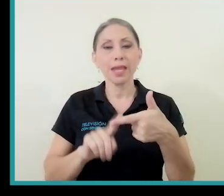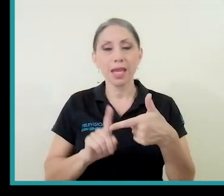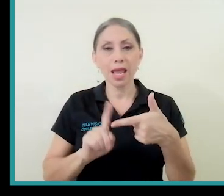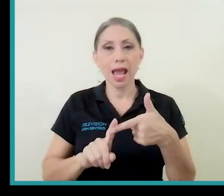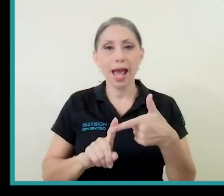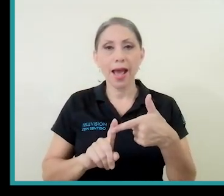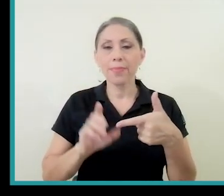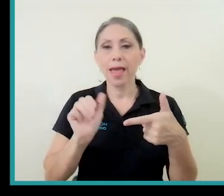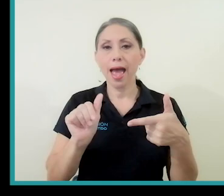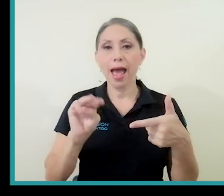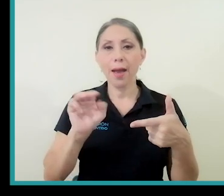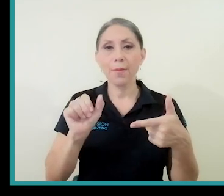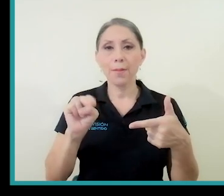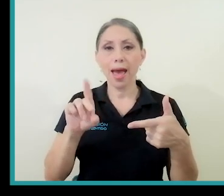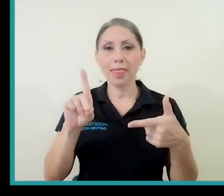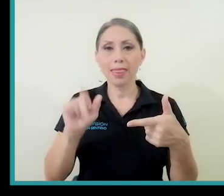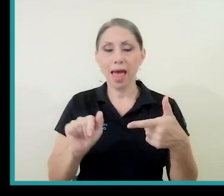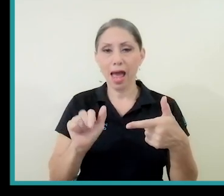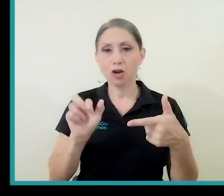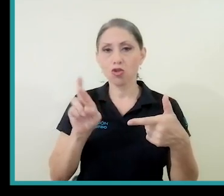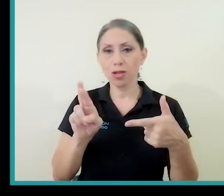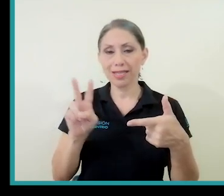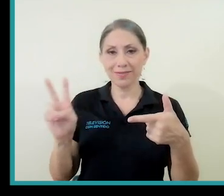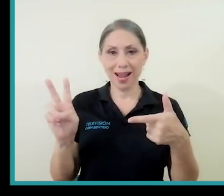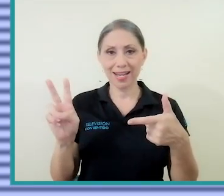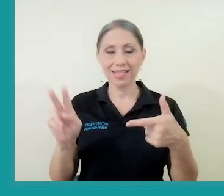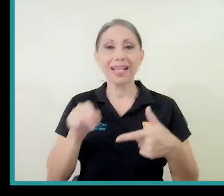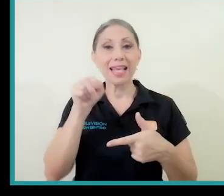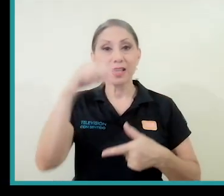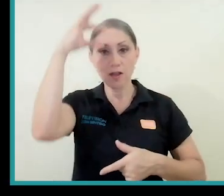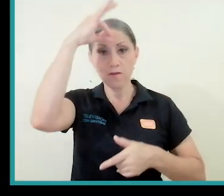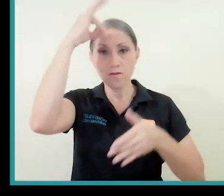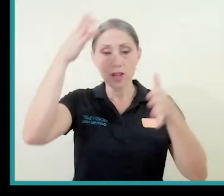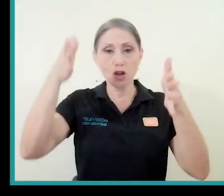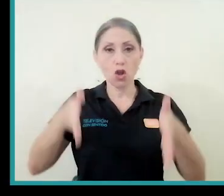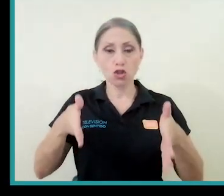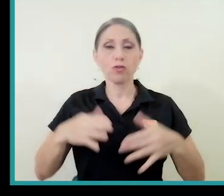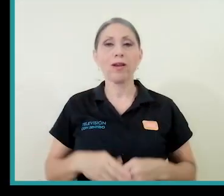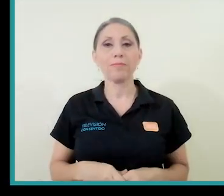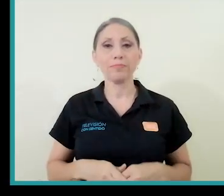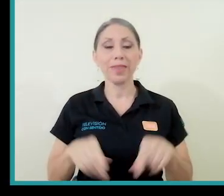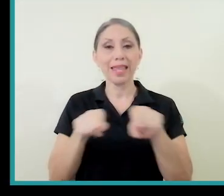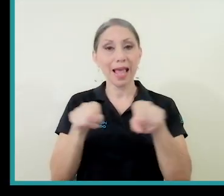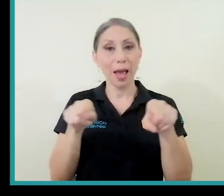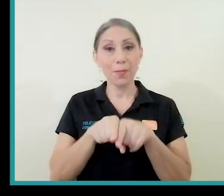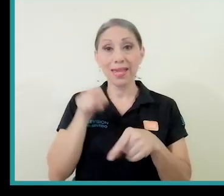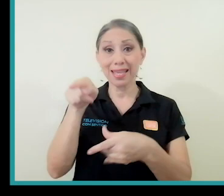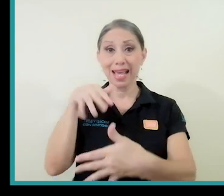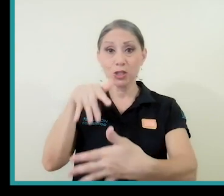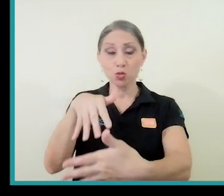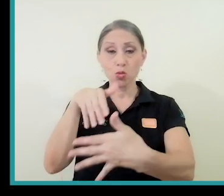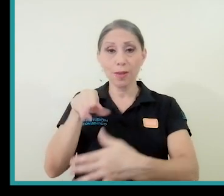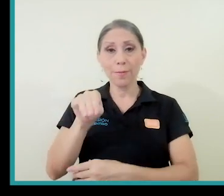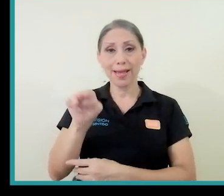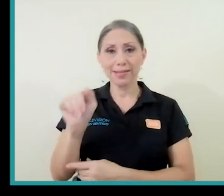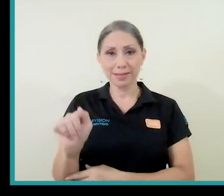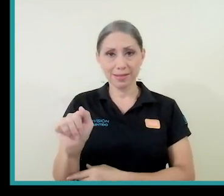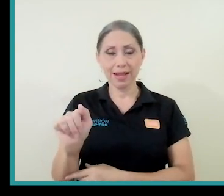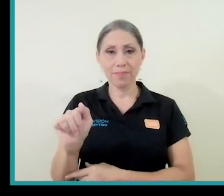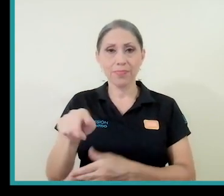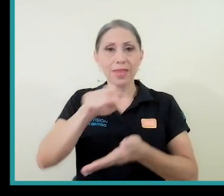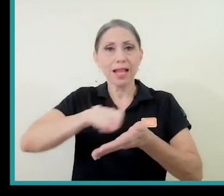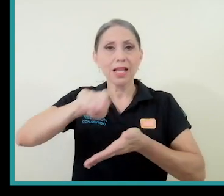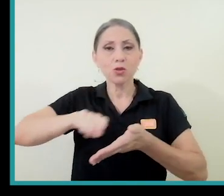investigadora y a Amanda Rodríguez Vargas, que es filósofa y también